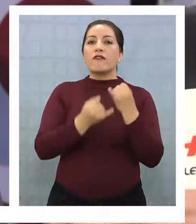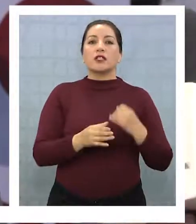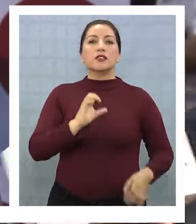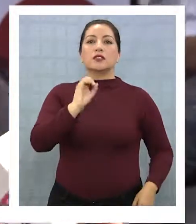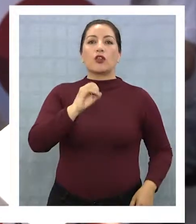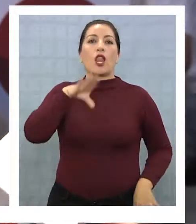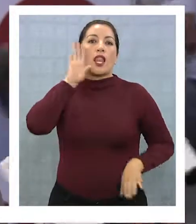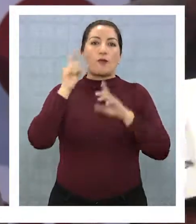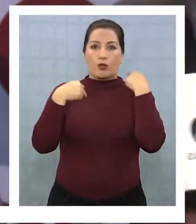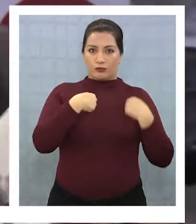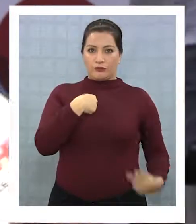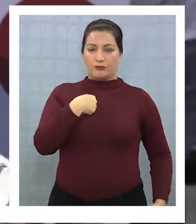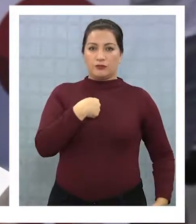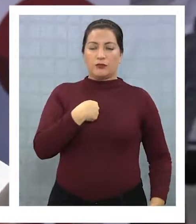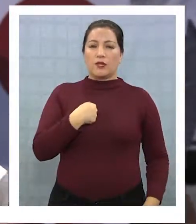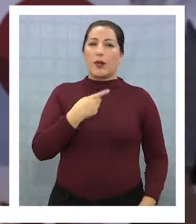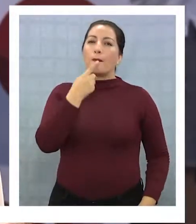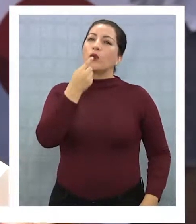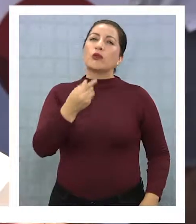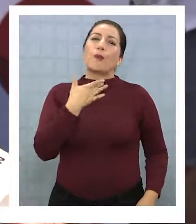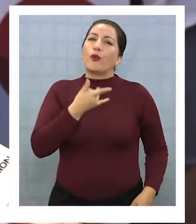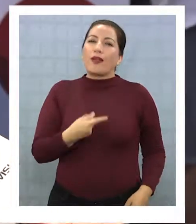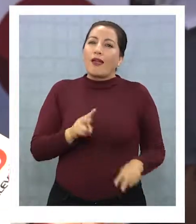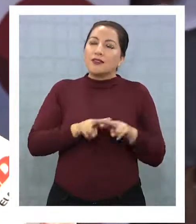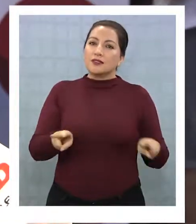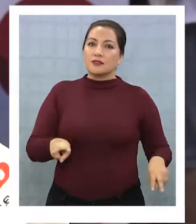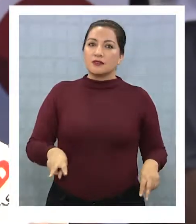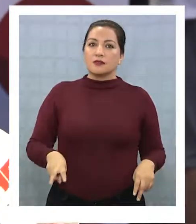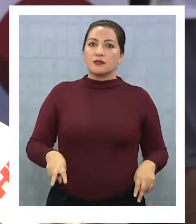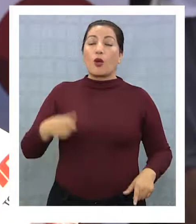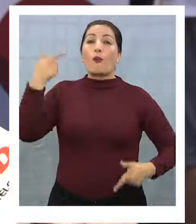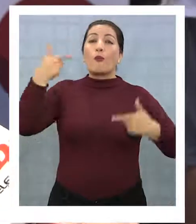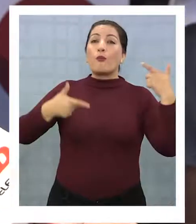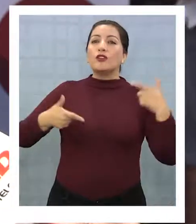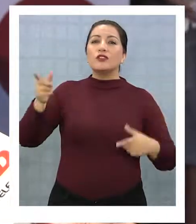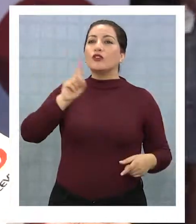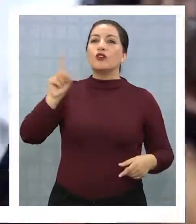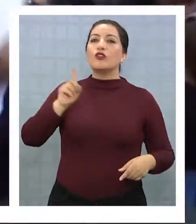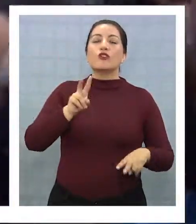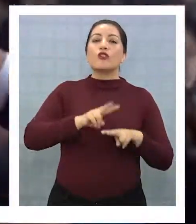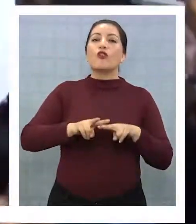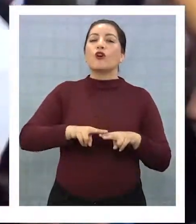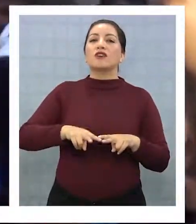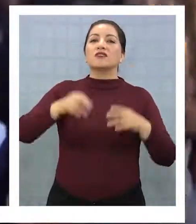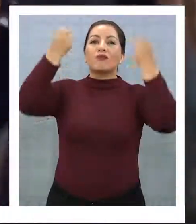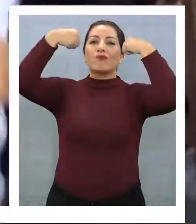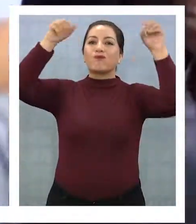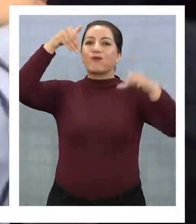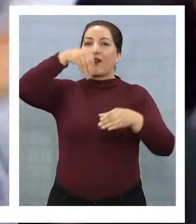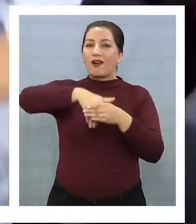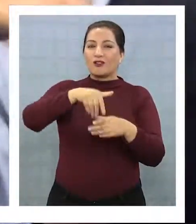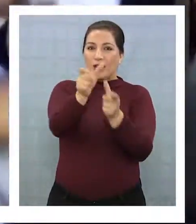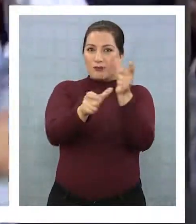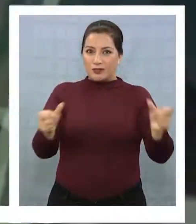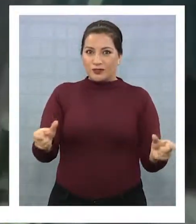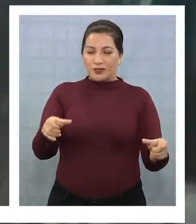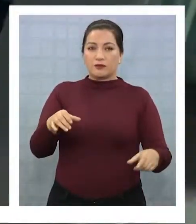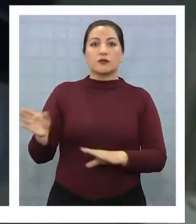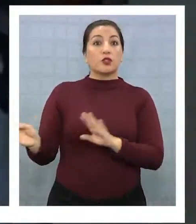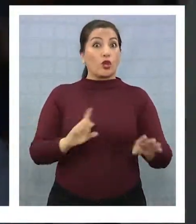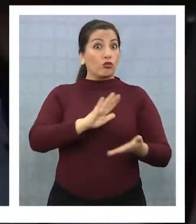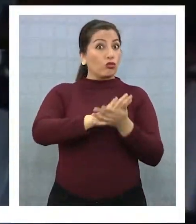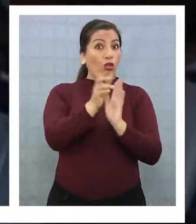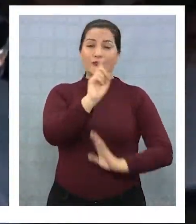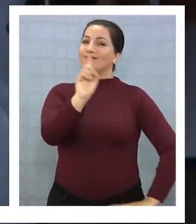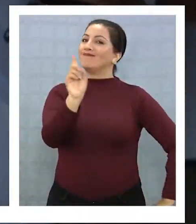qué usted cree que pasa eso que los políticos hacen eso? Porque no son capaces de ganarse los votos del pueblo, es muy simple. Pero eso no fue todo. Soria